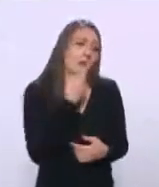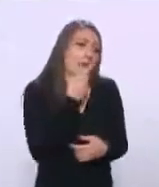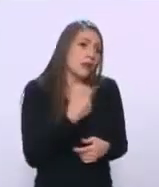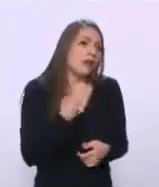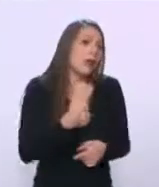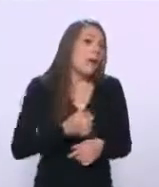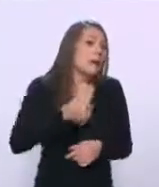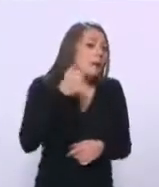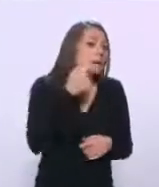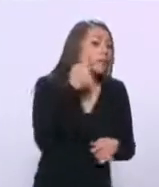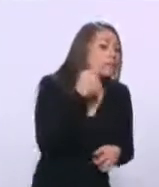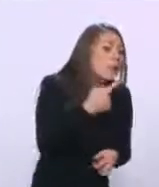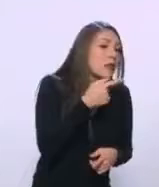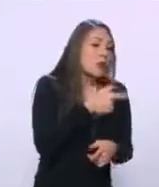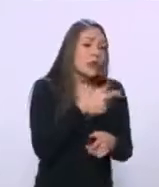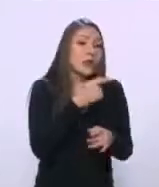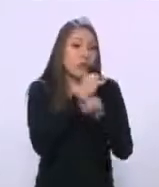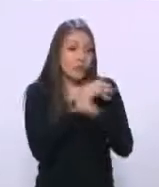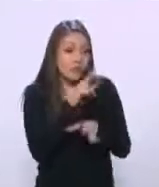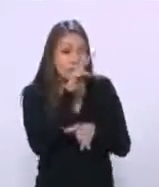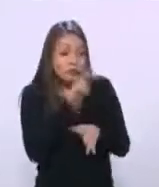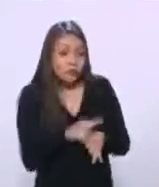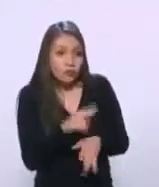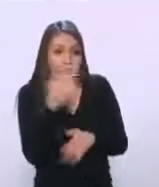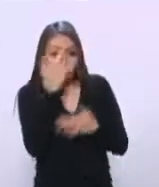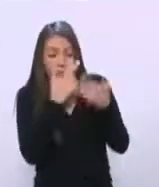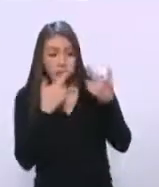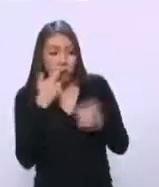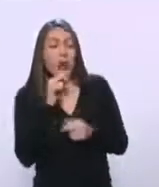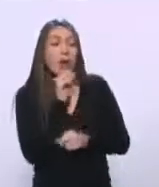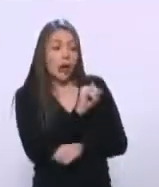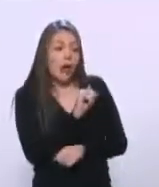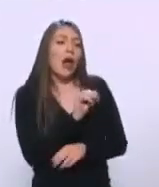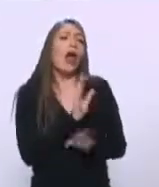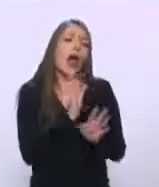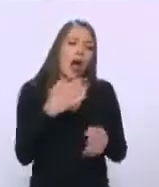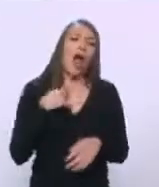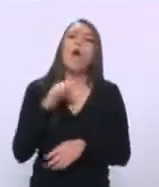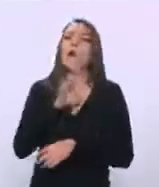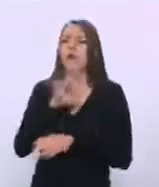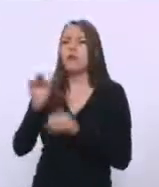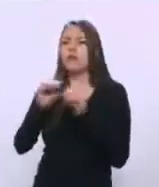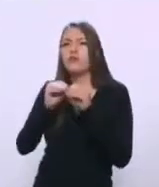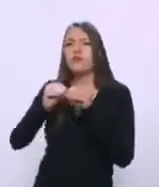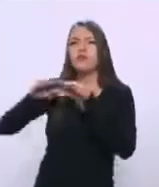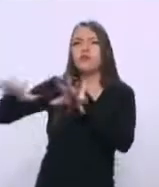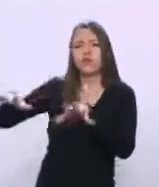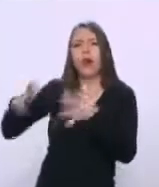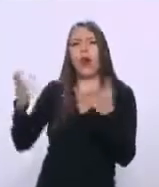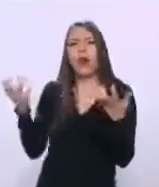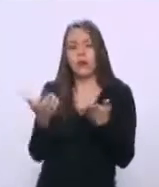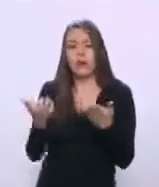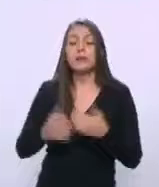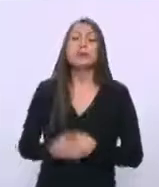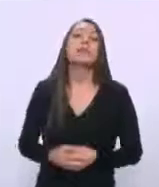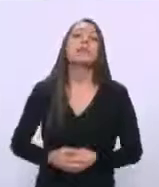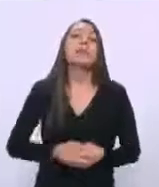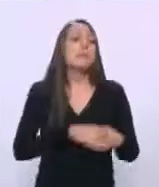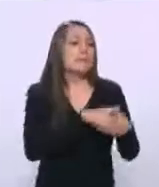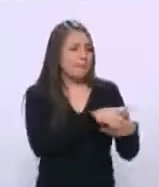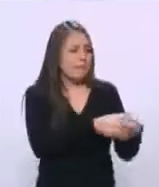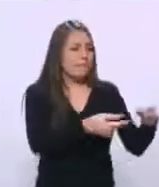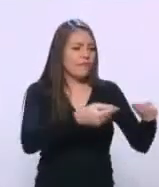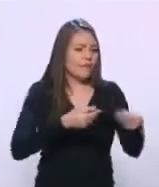ver si era veraz, que entonces, o podría hacer, podría hacerse la publicación. Me proporcionaron el